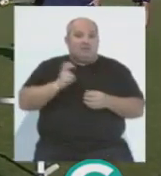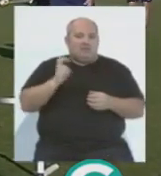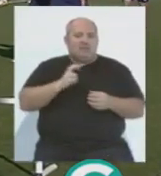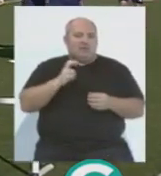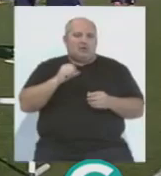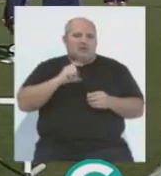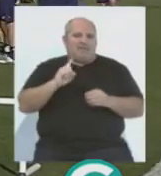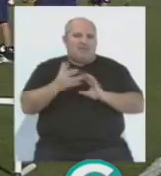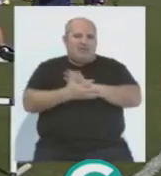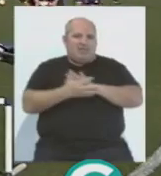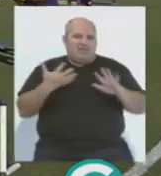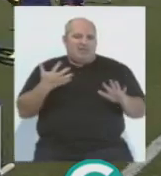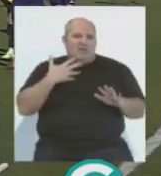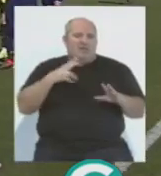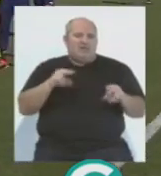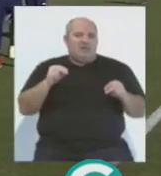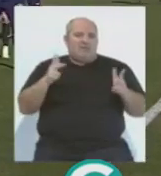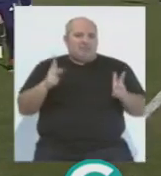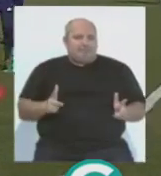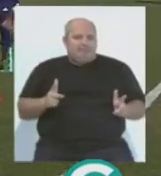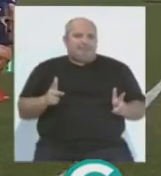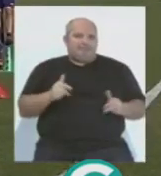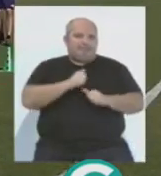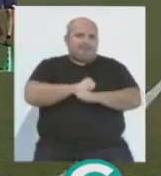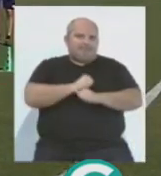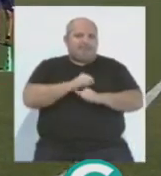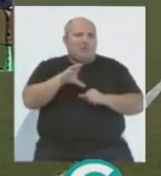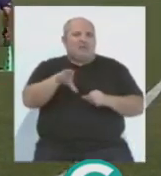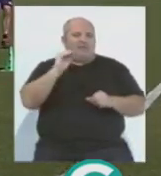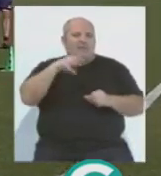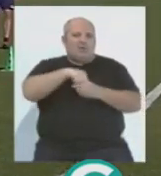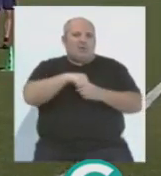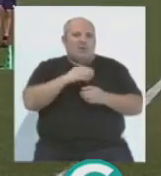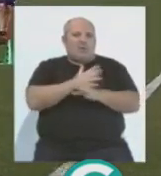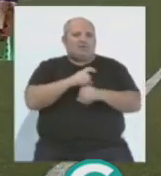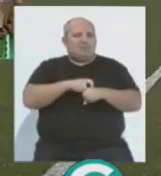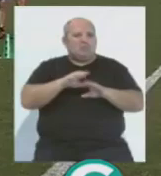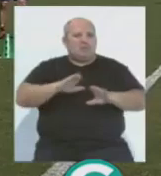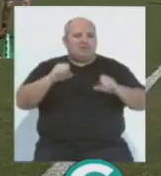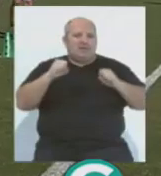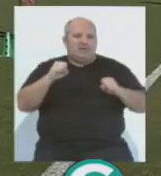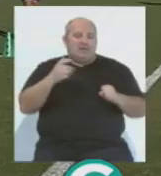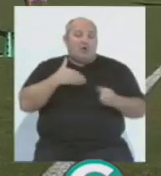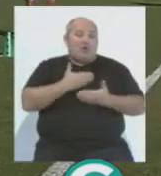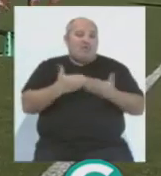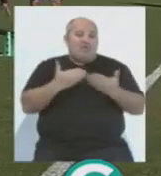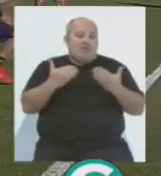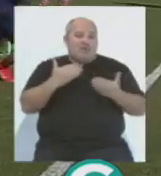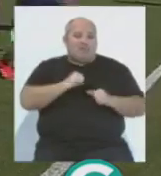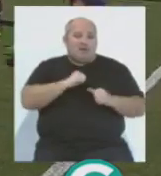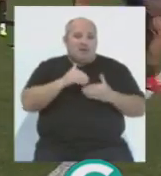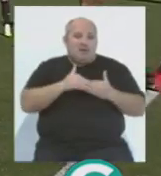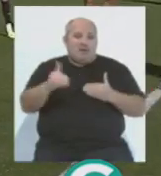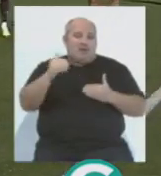tenido esa velocidad. Han terminado sentados en el banquillo porque no se entiende dentro del juego de Cerbero. Así que, bueno, yo confío en el trabajo que se está